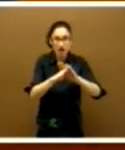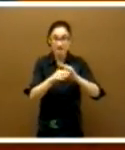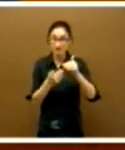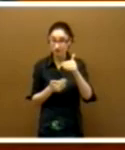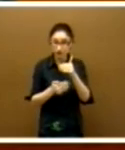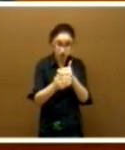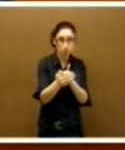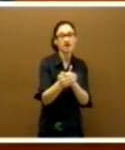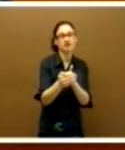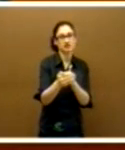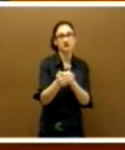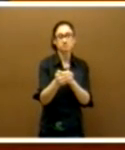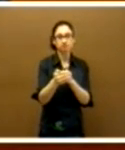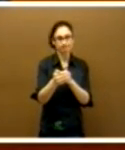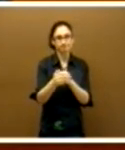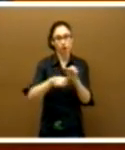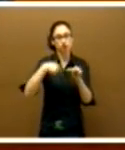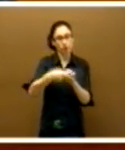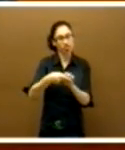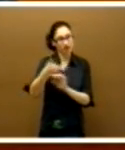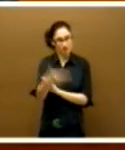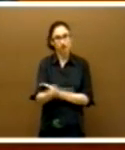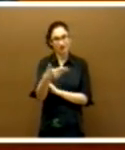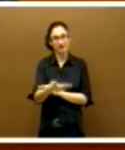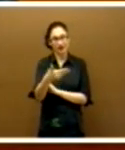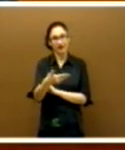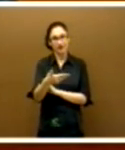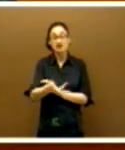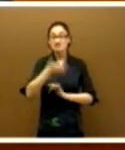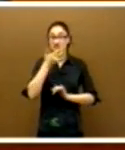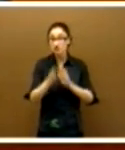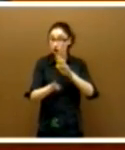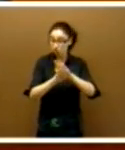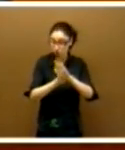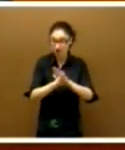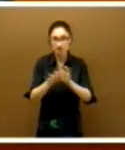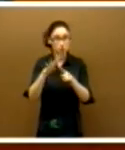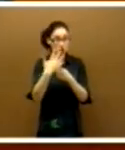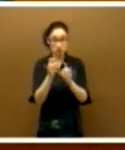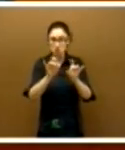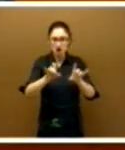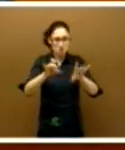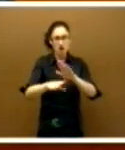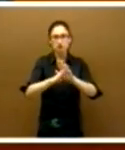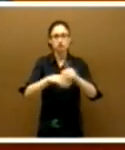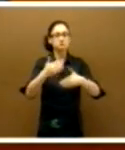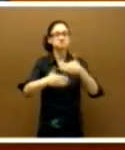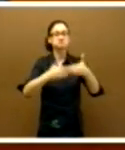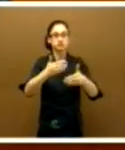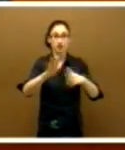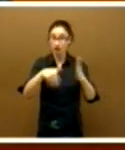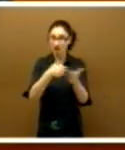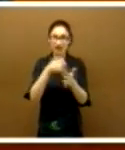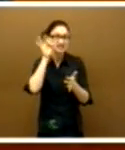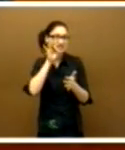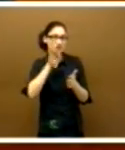pueden llegar a ser importantes. De continuar con esta tendencia, hasta final de siglo,